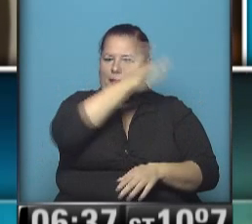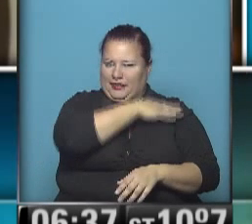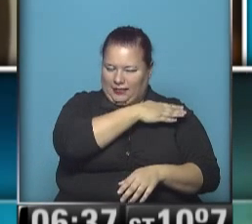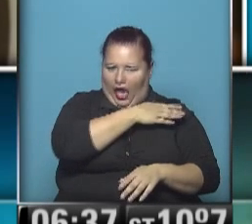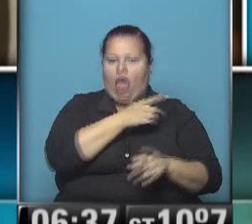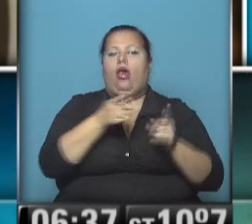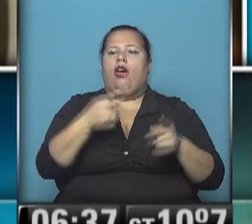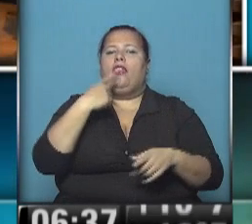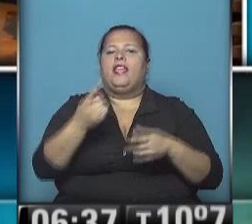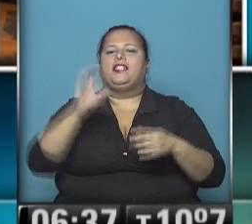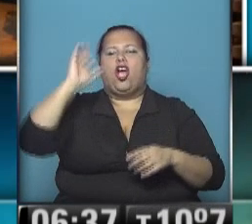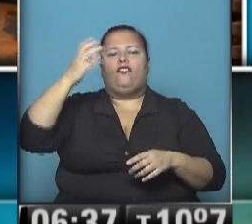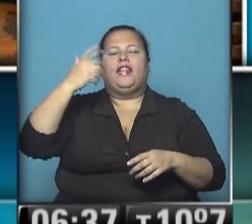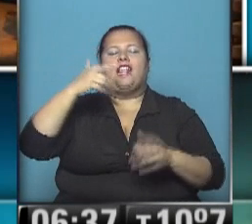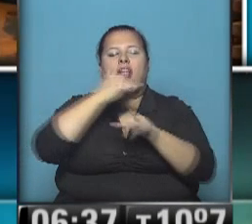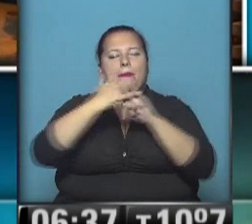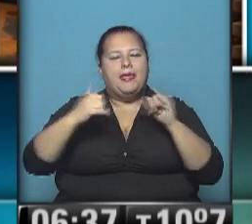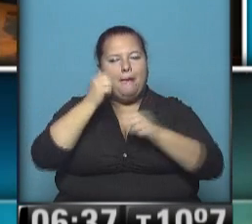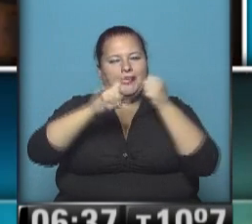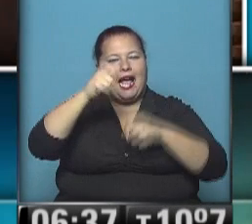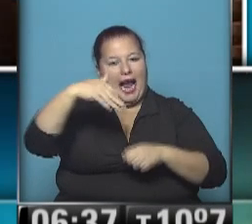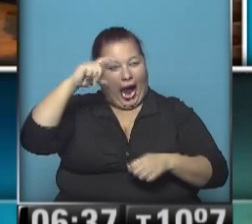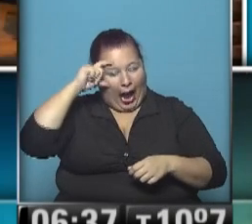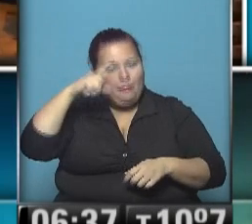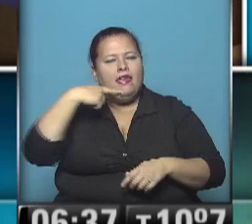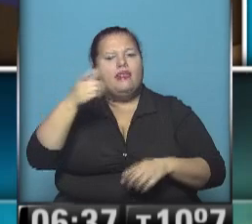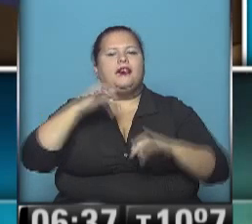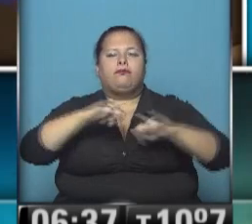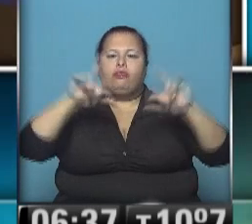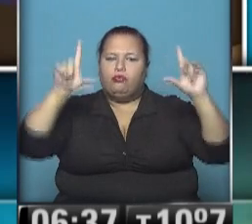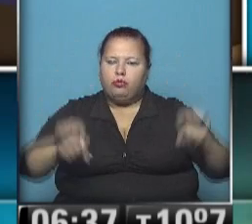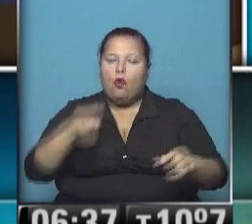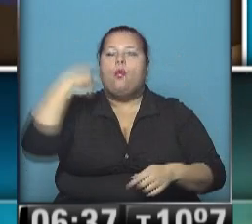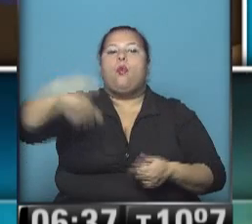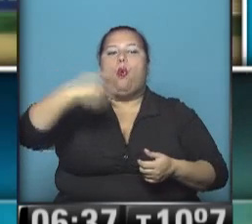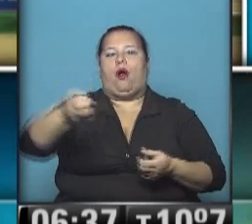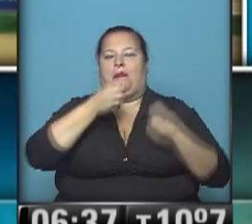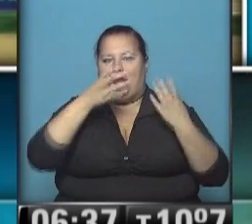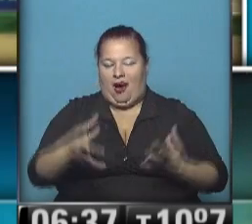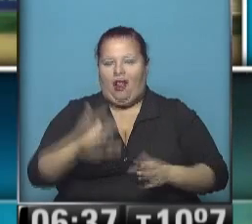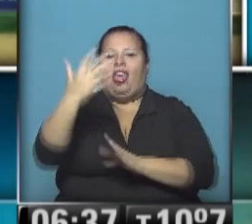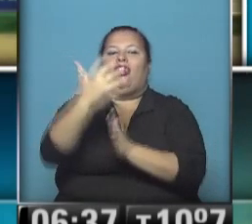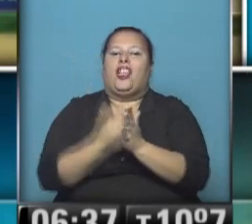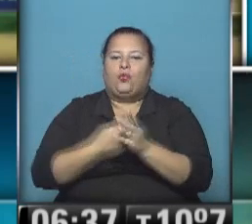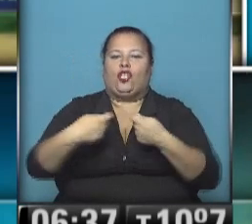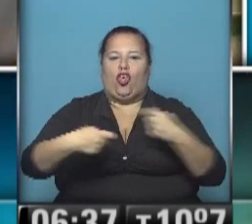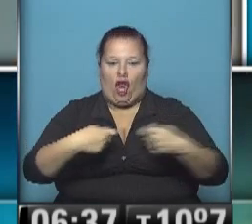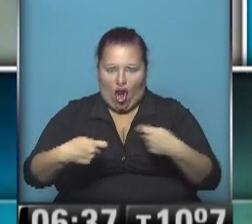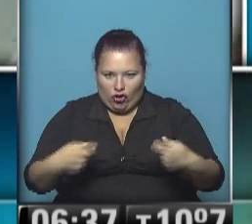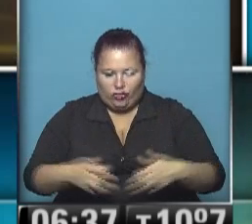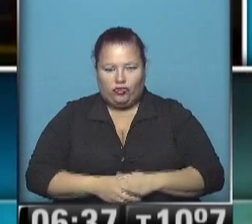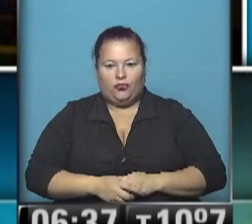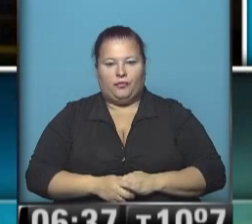así lo aseguró la Confederación de la Mediana Empresa que destacó las promociones de compra en cuotas y los descuentos de los comercios